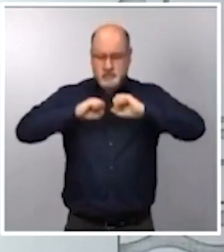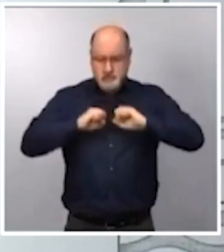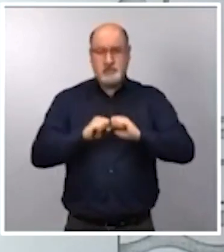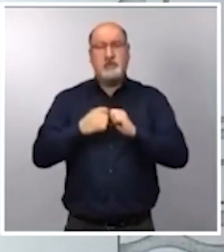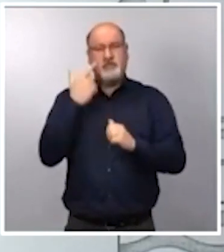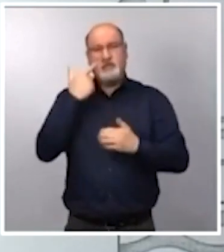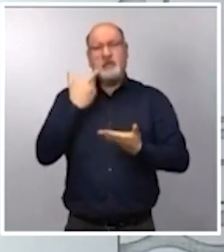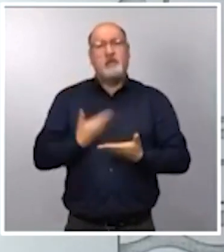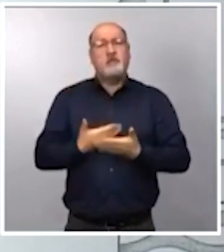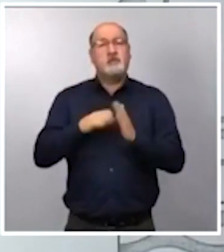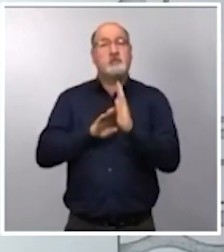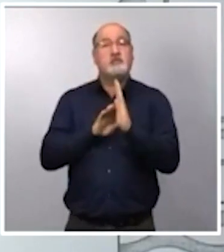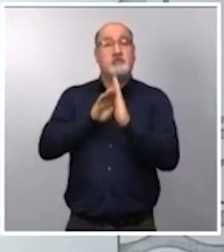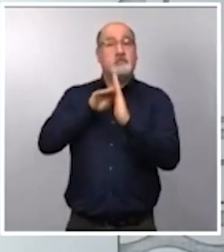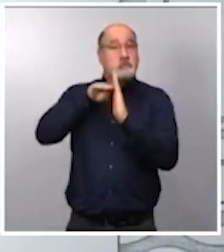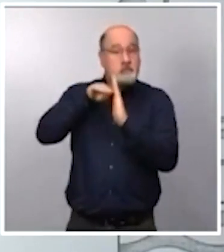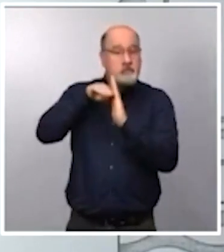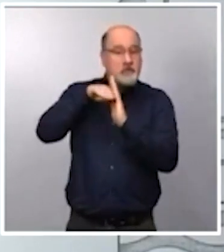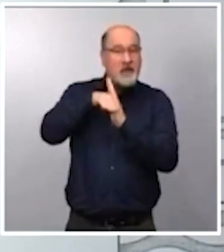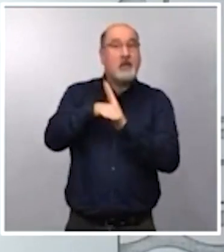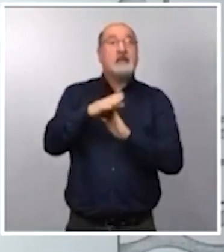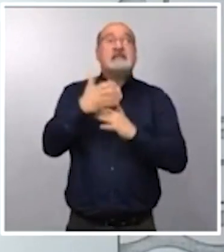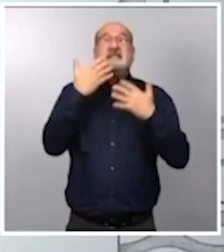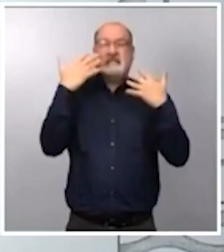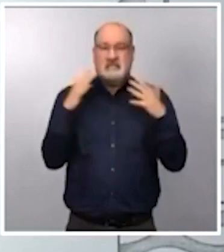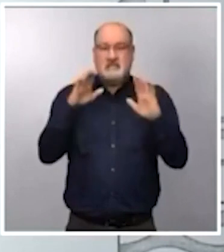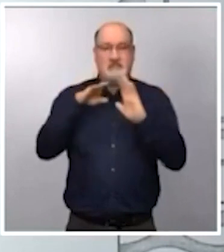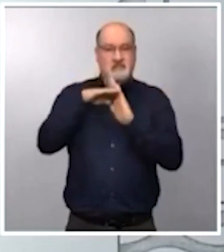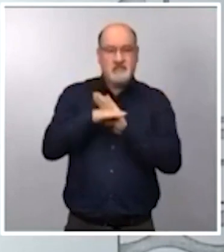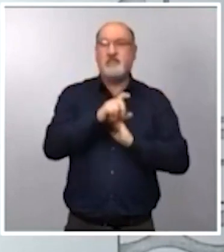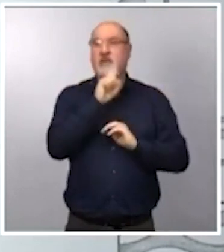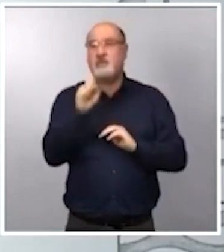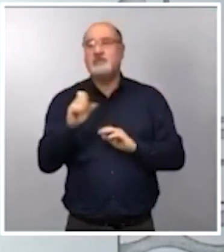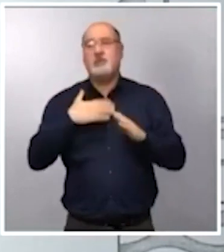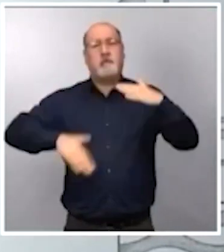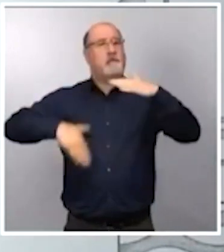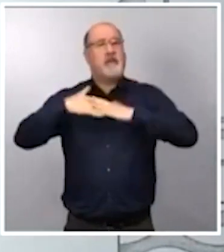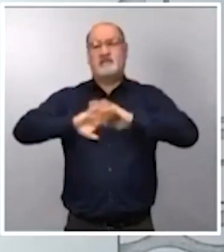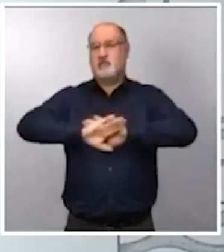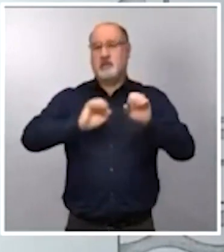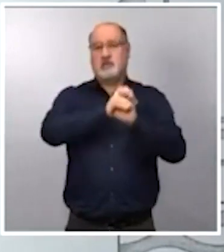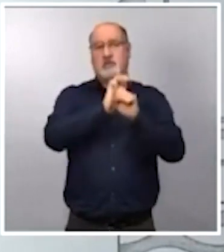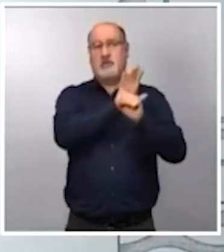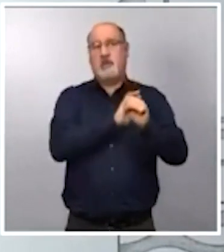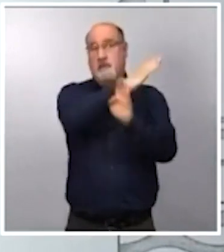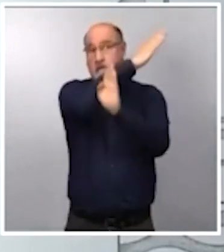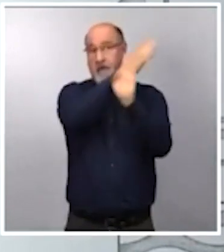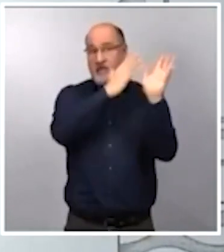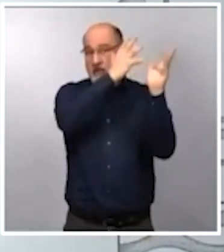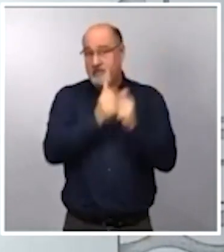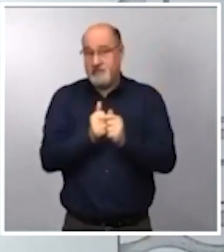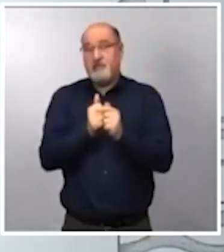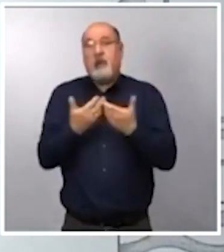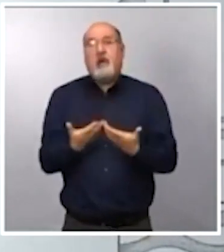que, si es así, indicaría que ya hemos alcanzado el pico máximo de incidencia de esta onda epidémica o que al menos